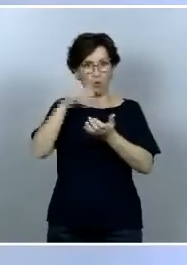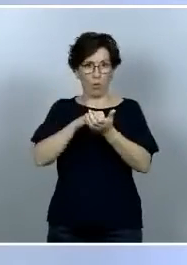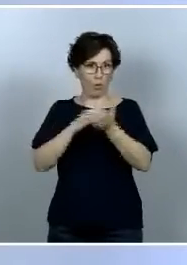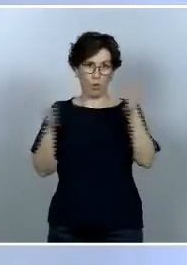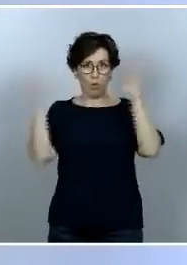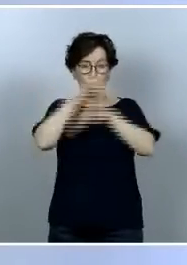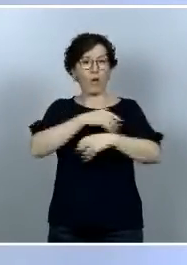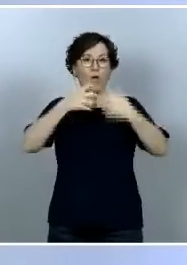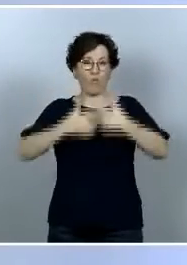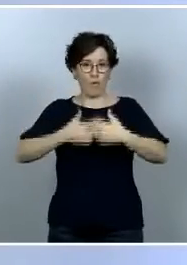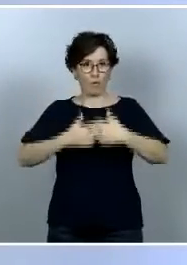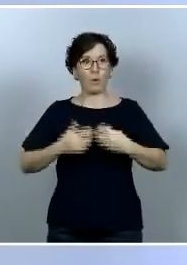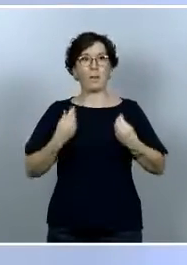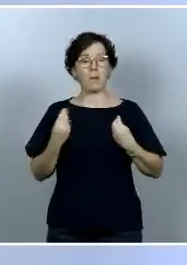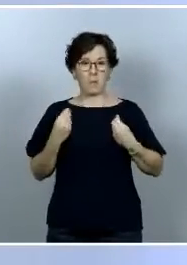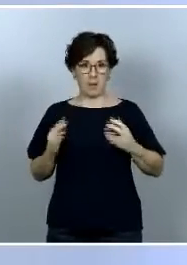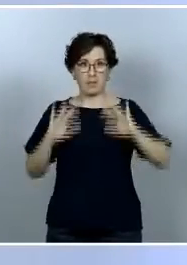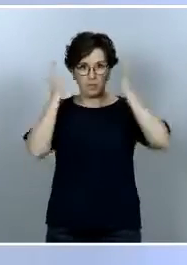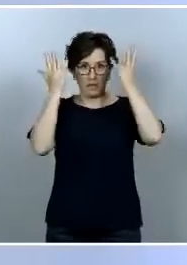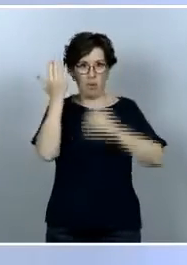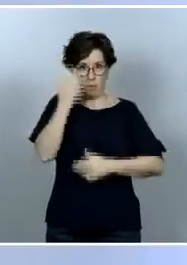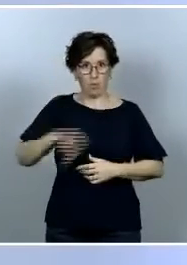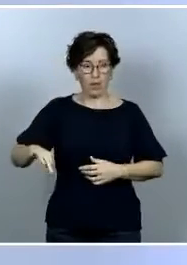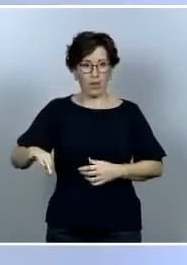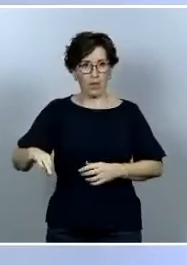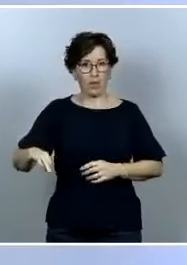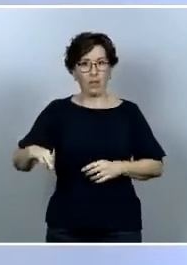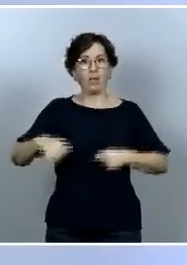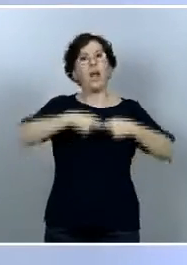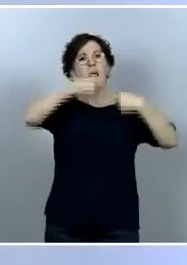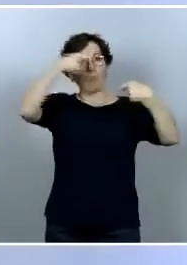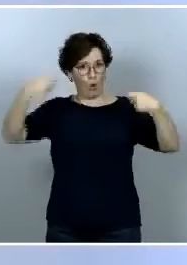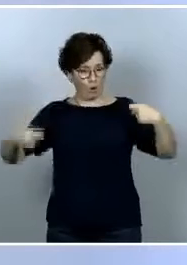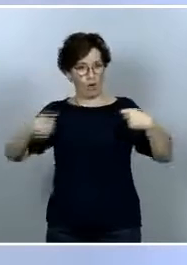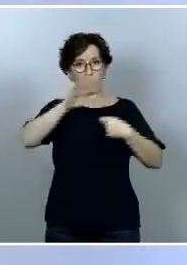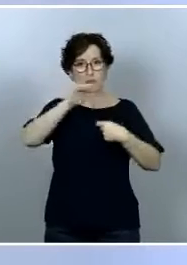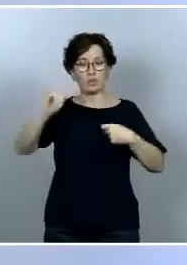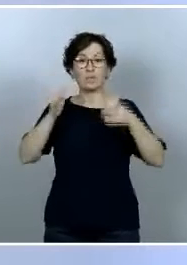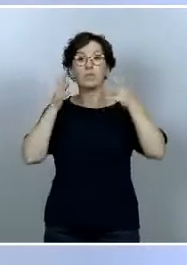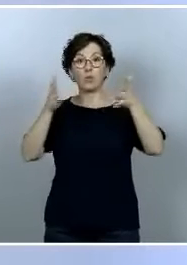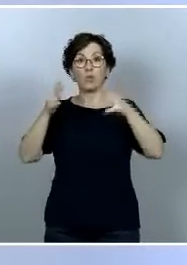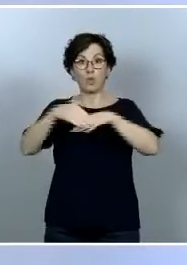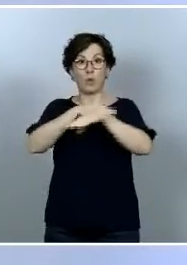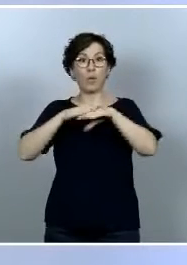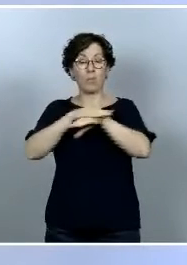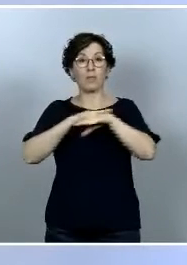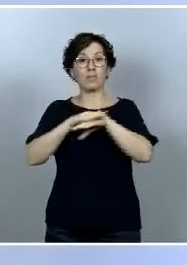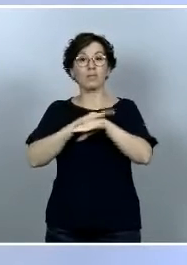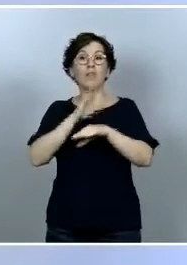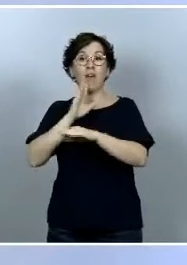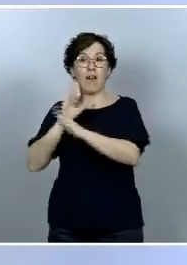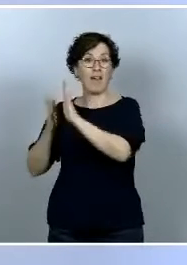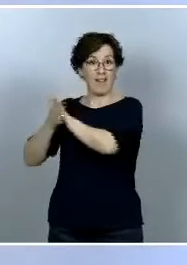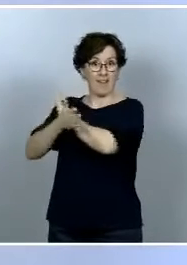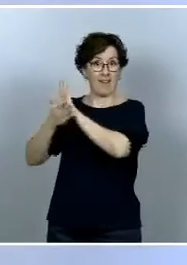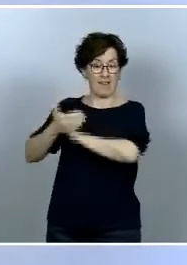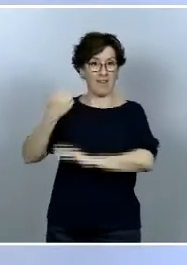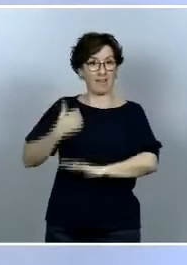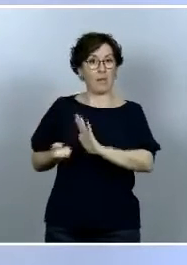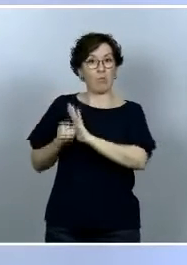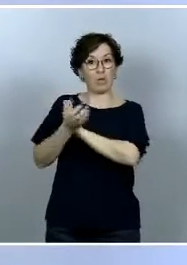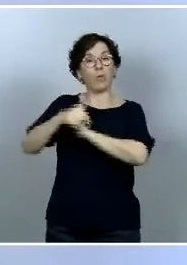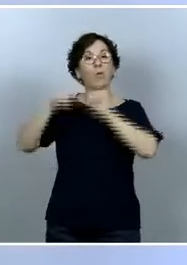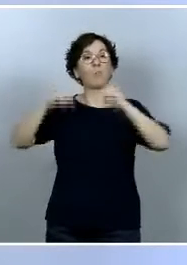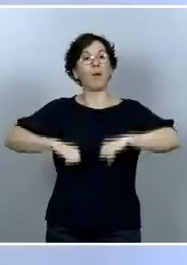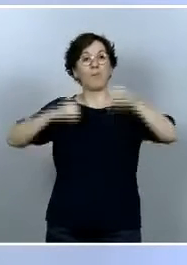salvar vidas, ha sido un estado de alarma prolongado y el Consejo de Ministros tal como ha referido de la ministra portavoz ha acordado hoy que el